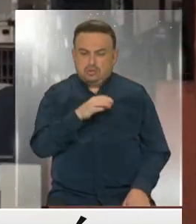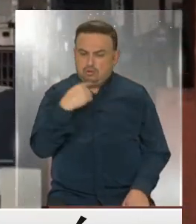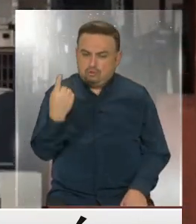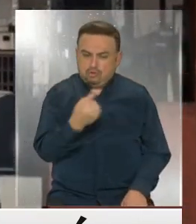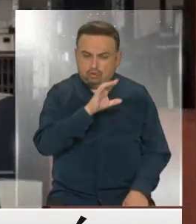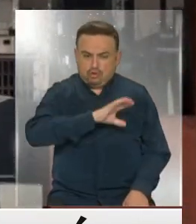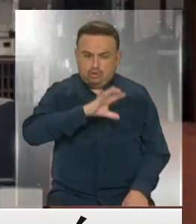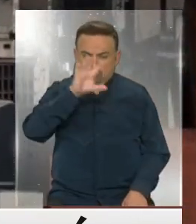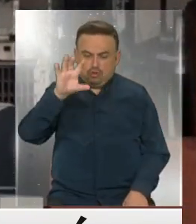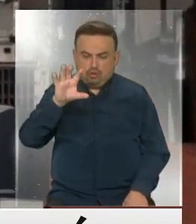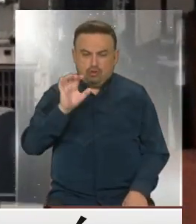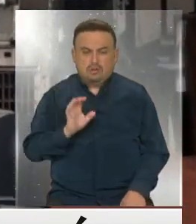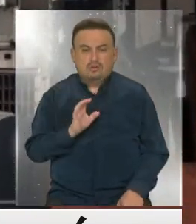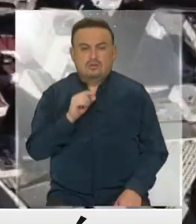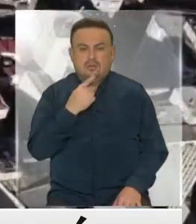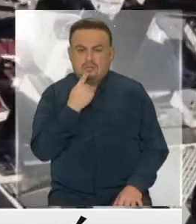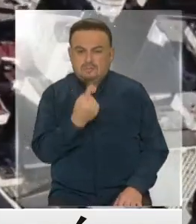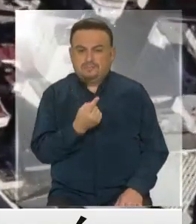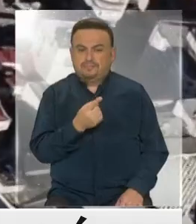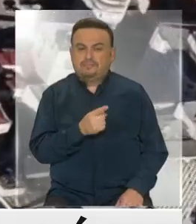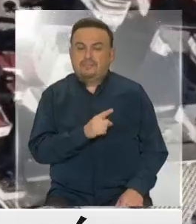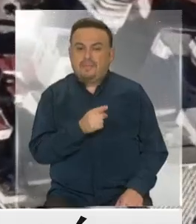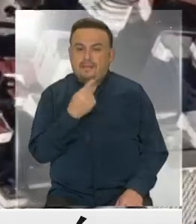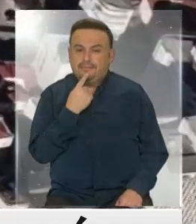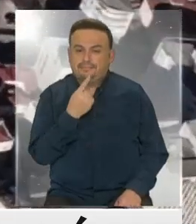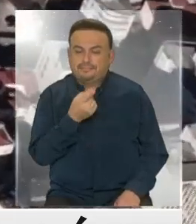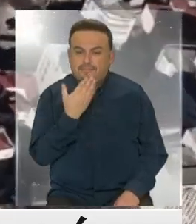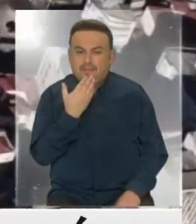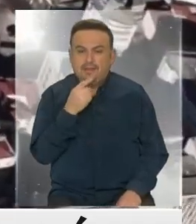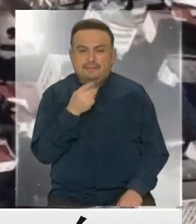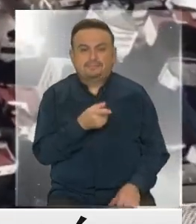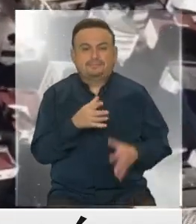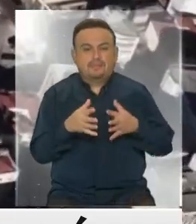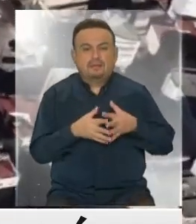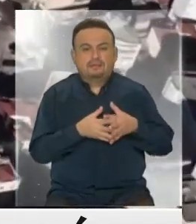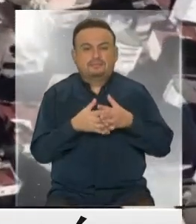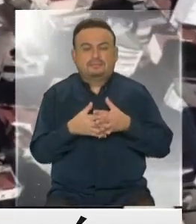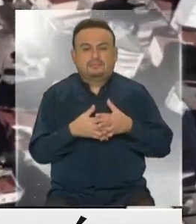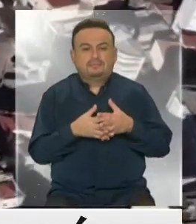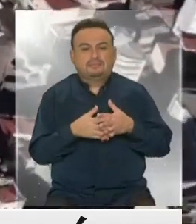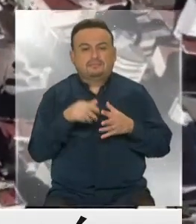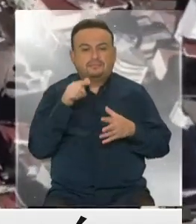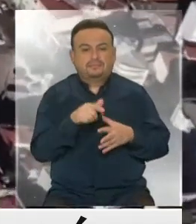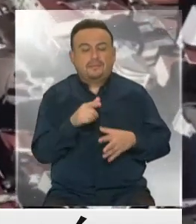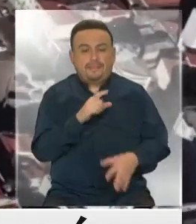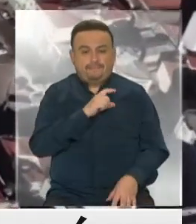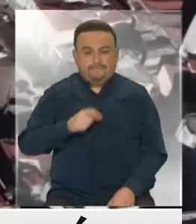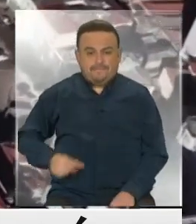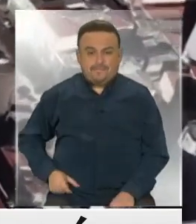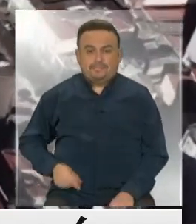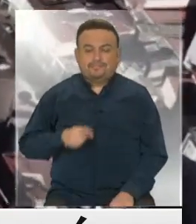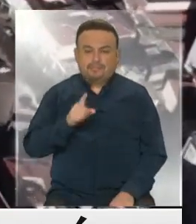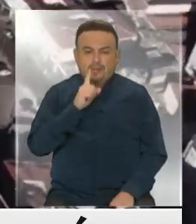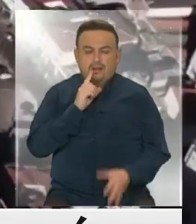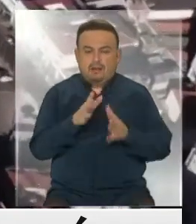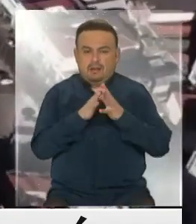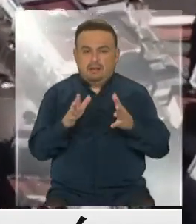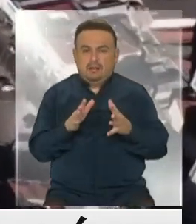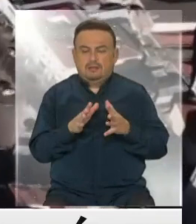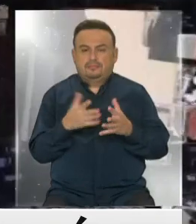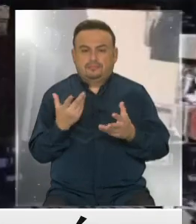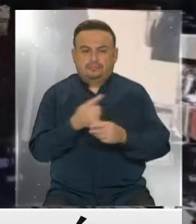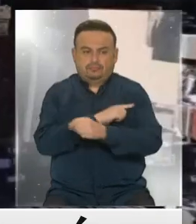el estado. Aquí hay que hacer un hincapié que también ocurre en los Estados Unidos. Los gobernadores tienen bastante poder.